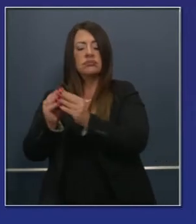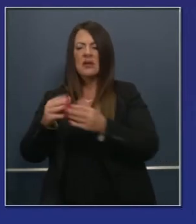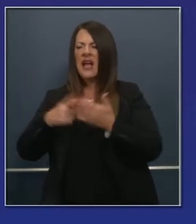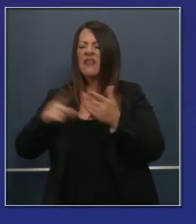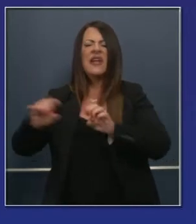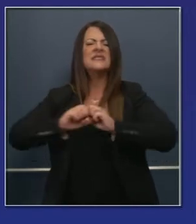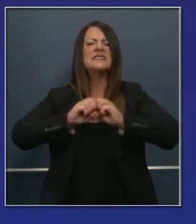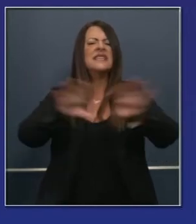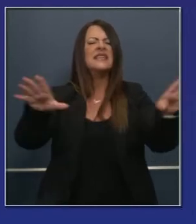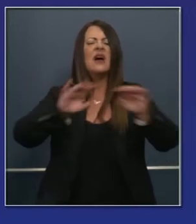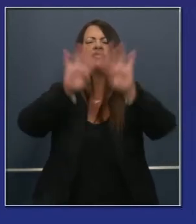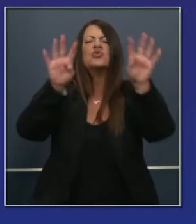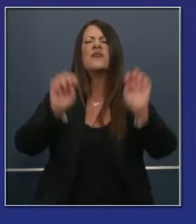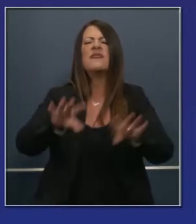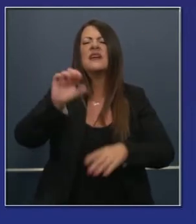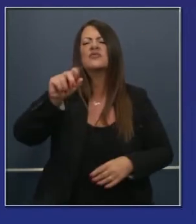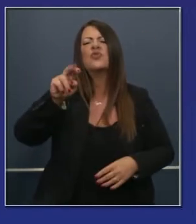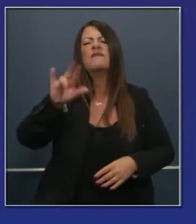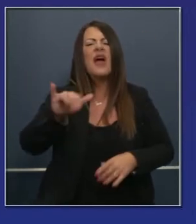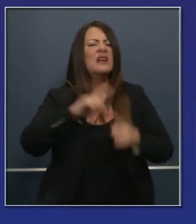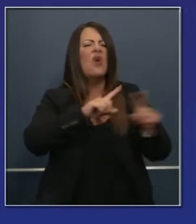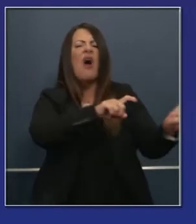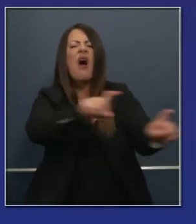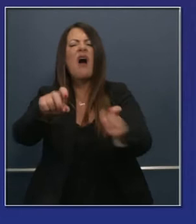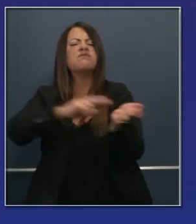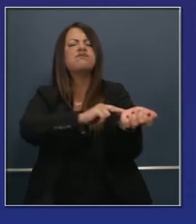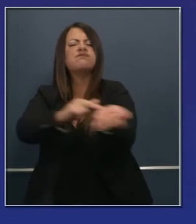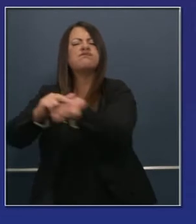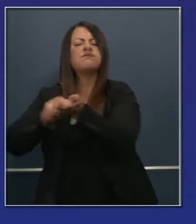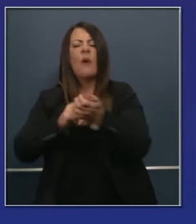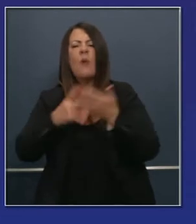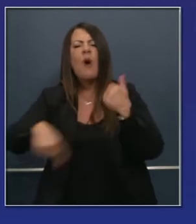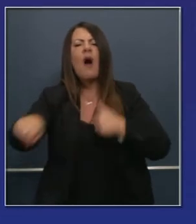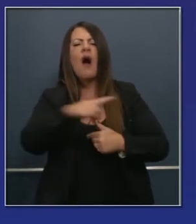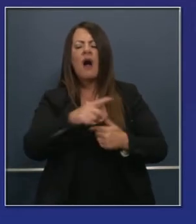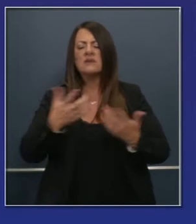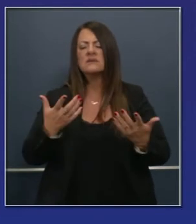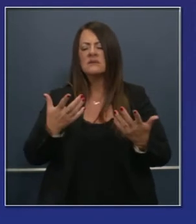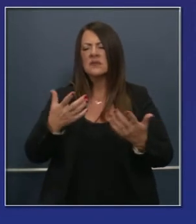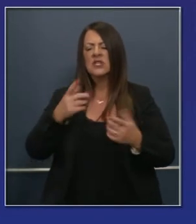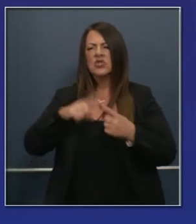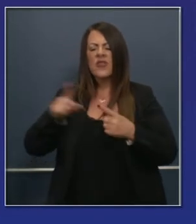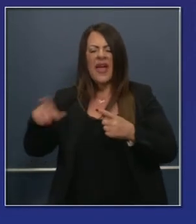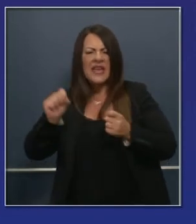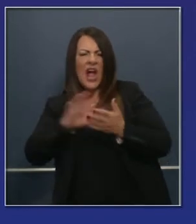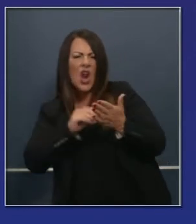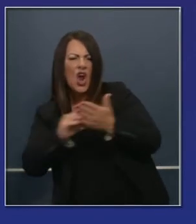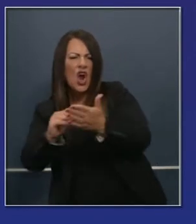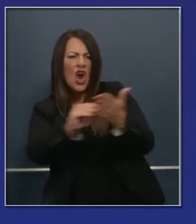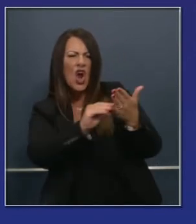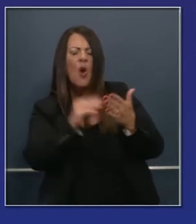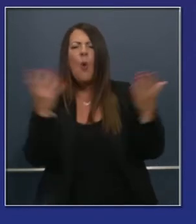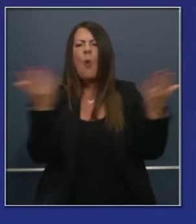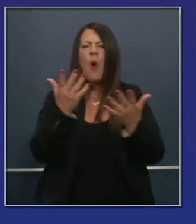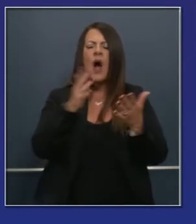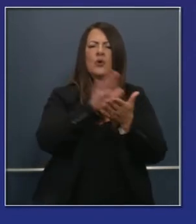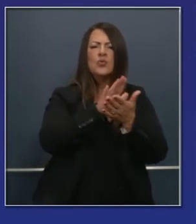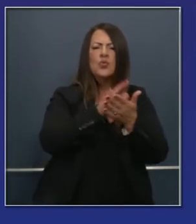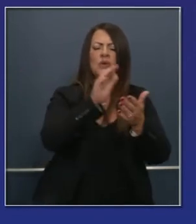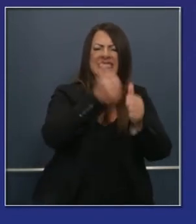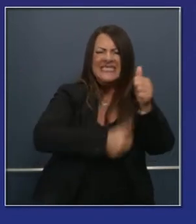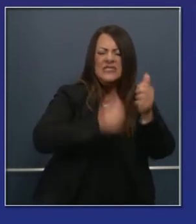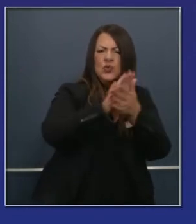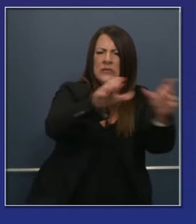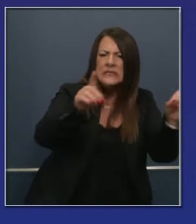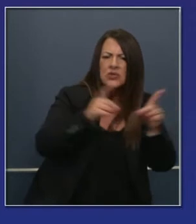informal, encuestas, etcétera, junto con otras organizaciones no gubernamentales y organizaciones sin fines de lucro. La idea es ver dónde